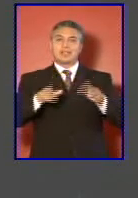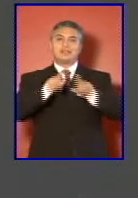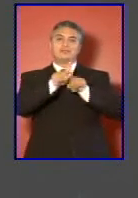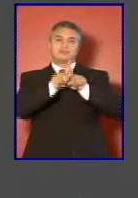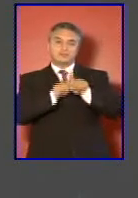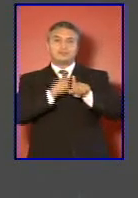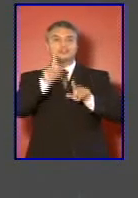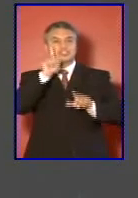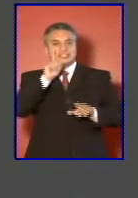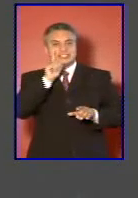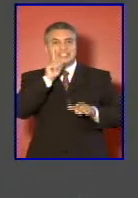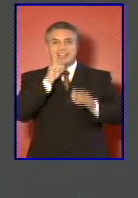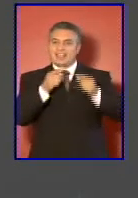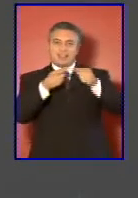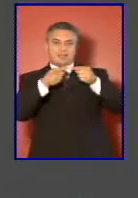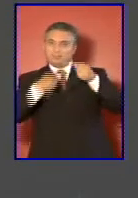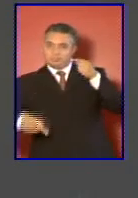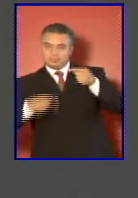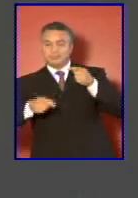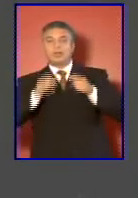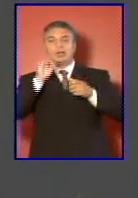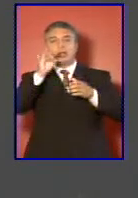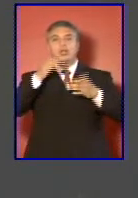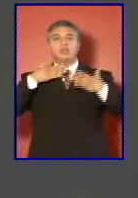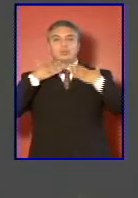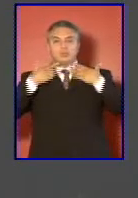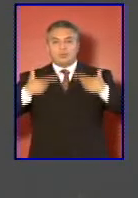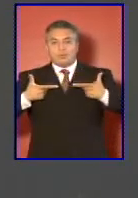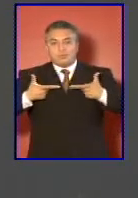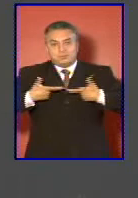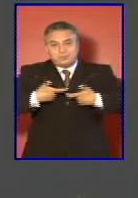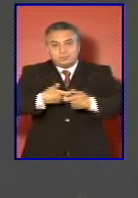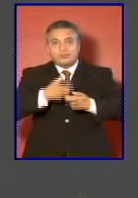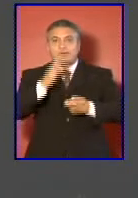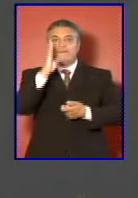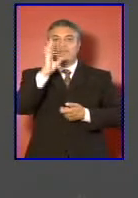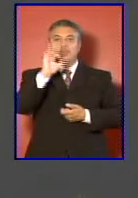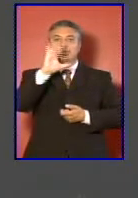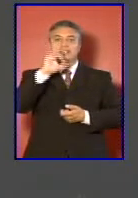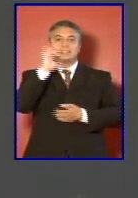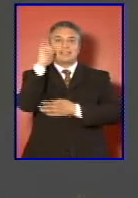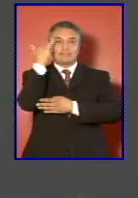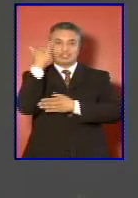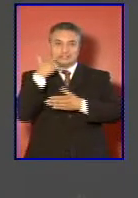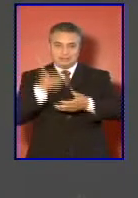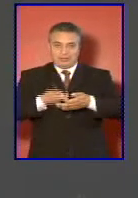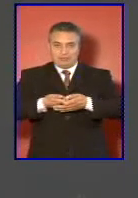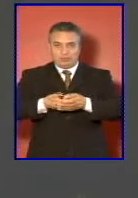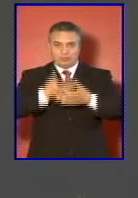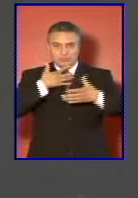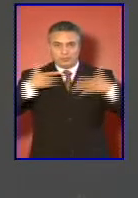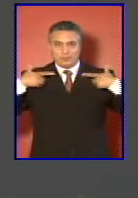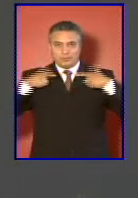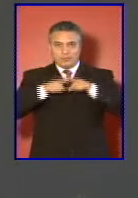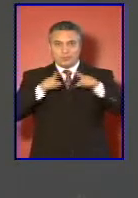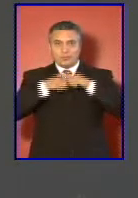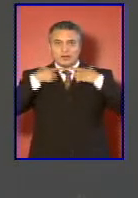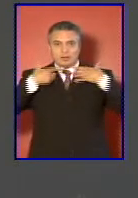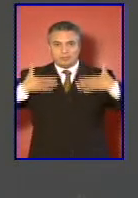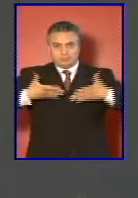cuellos de botella y correcciones que son necesarias realizar. Pensemos que esta carrera